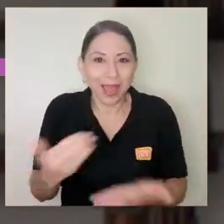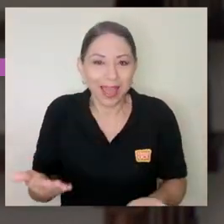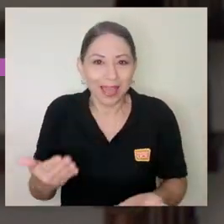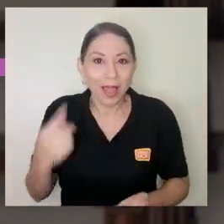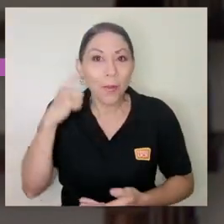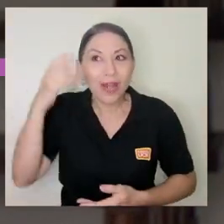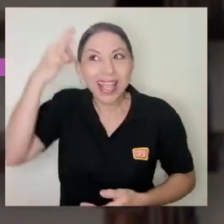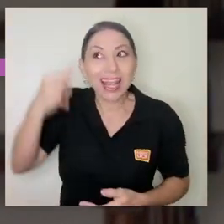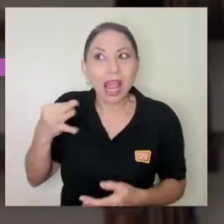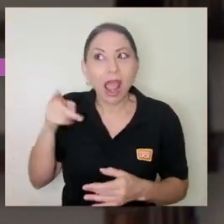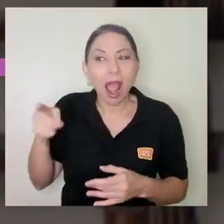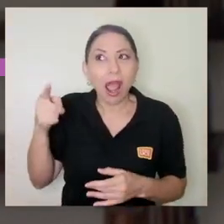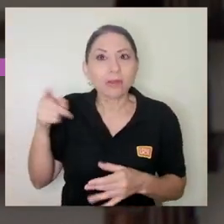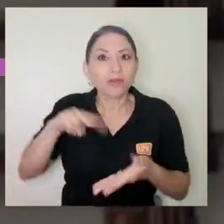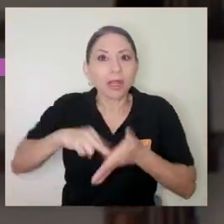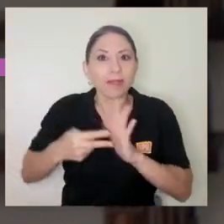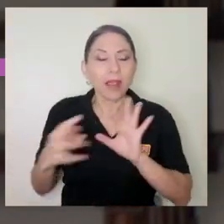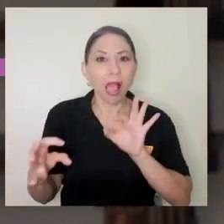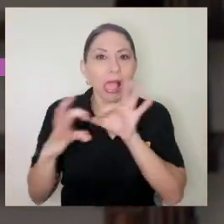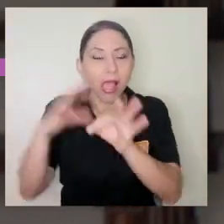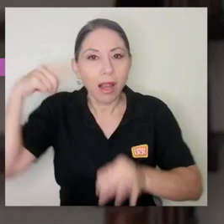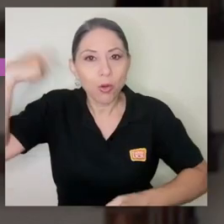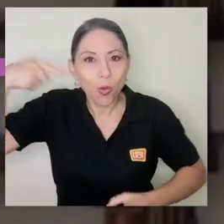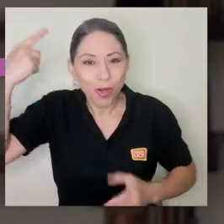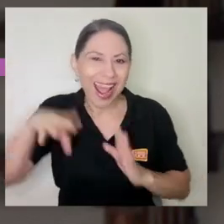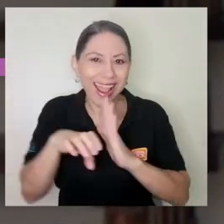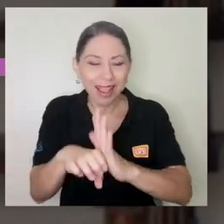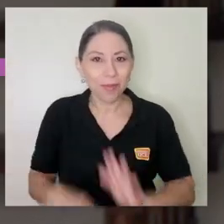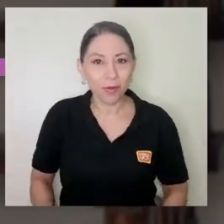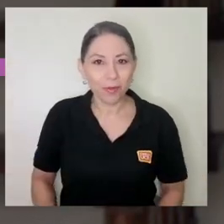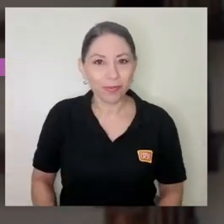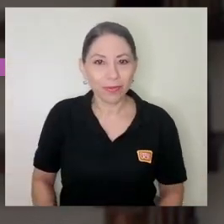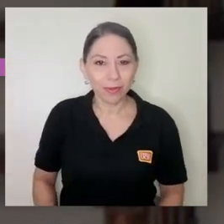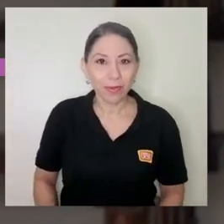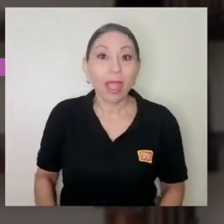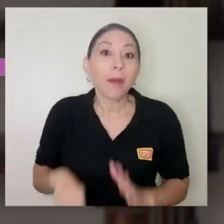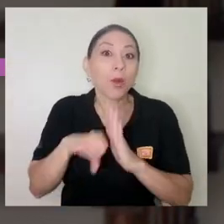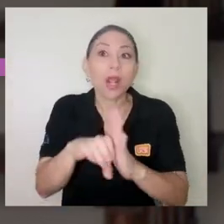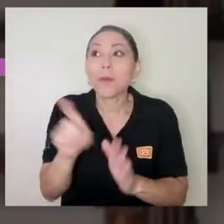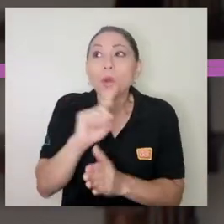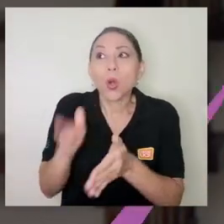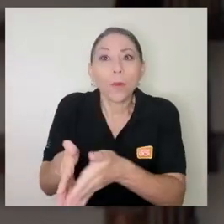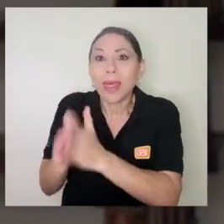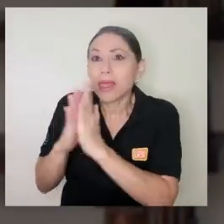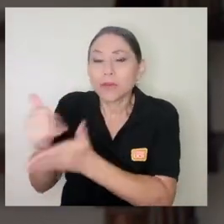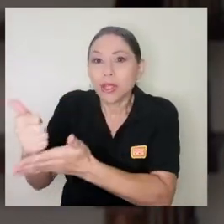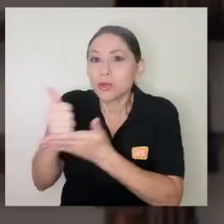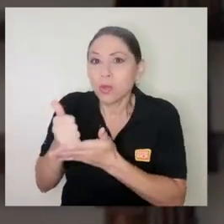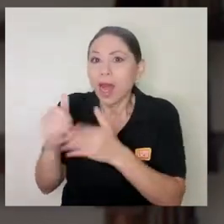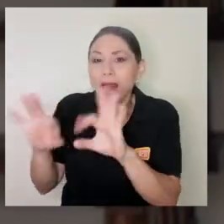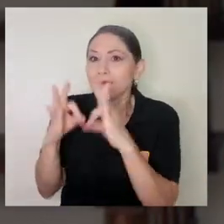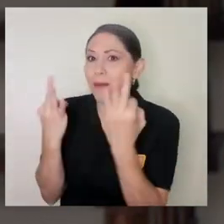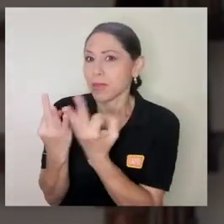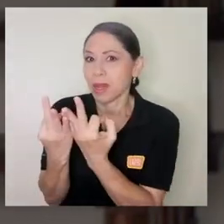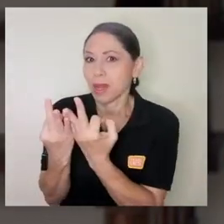locura digamos no solamente no pedimos ayuda a personas cercanas familiares sino que tampoco pedimos